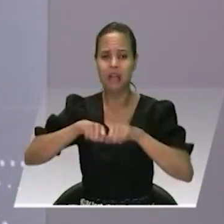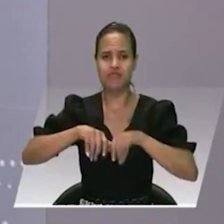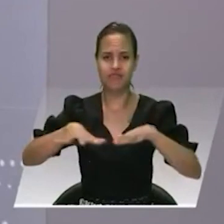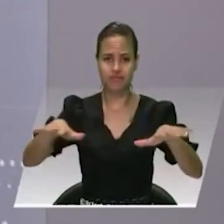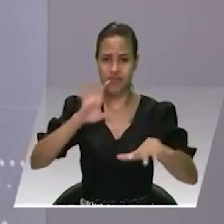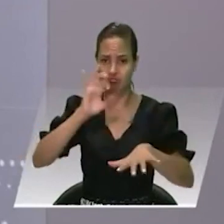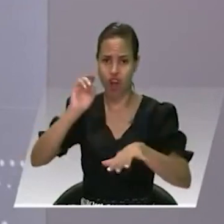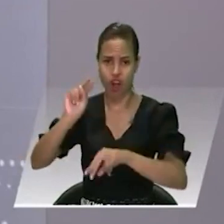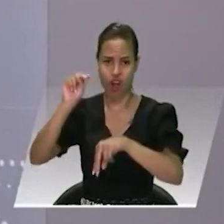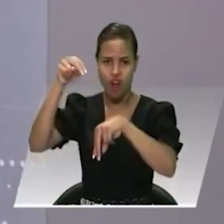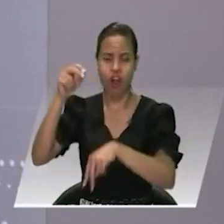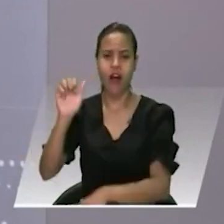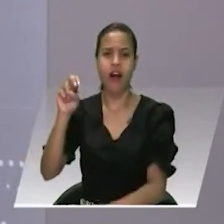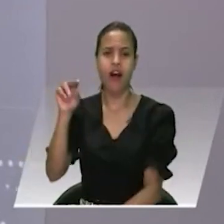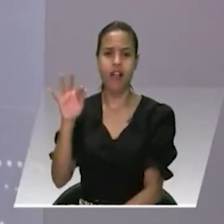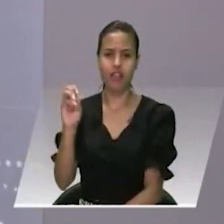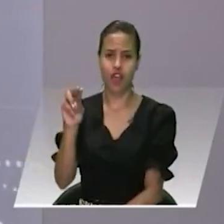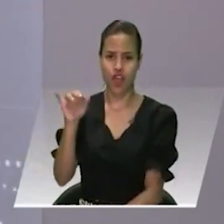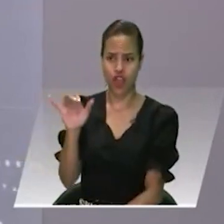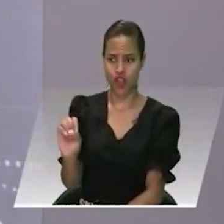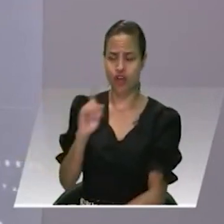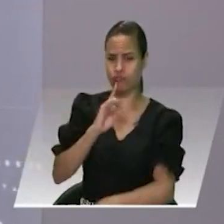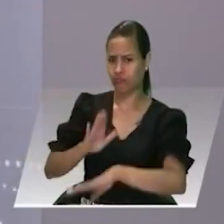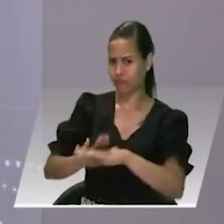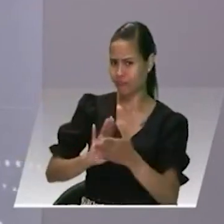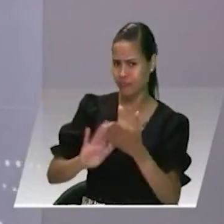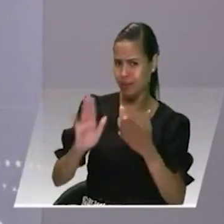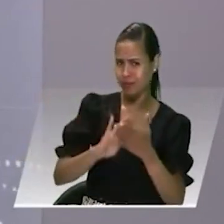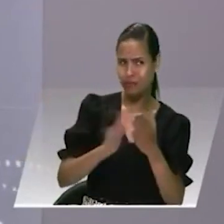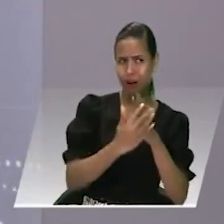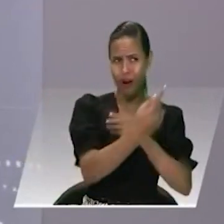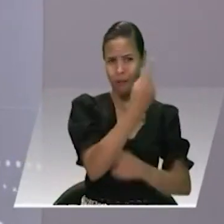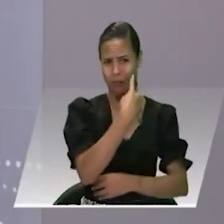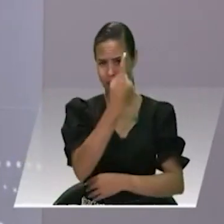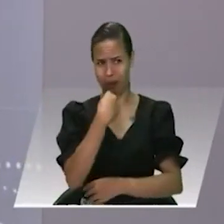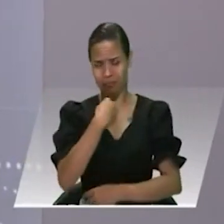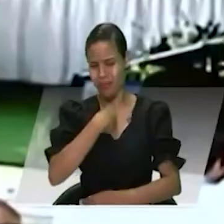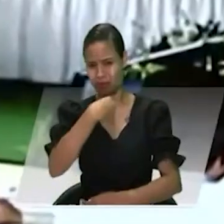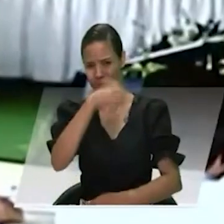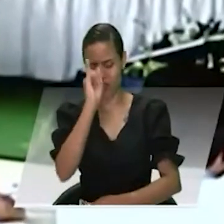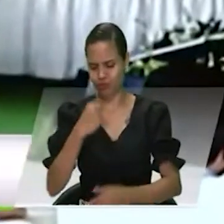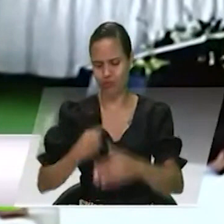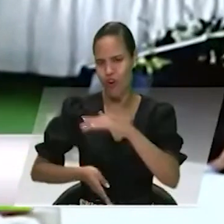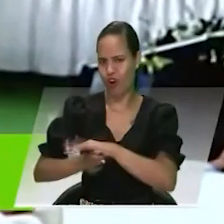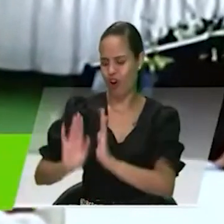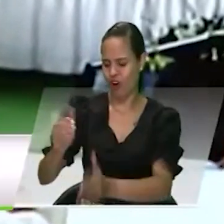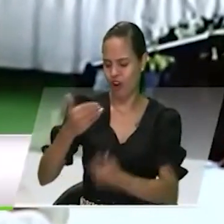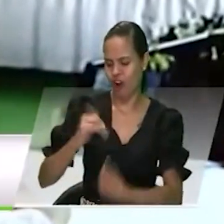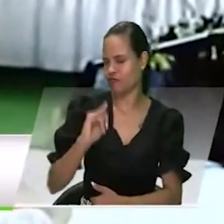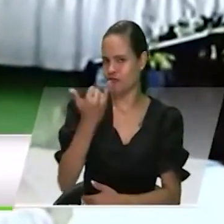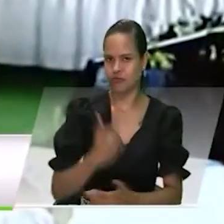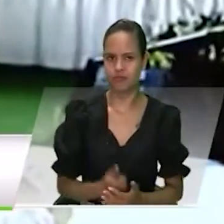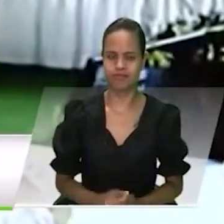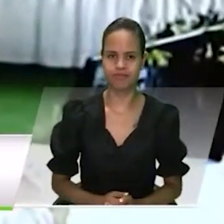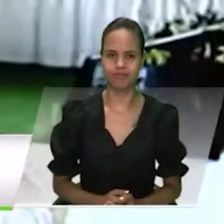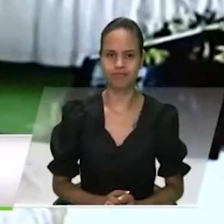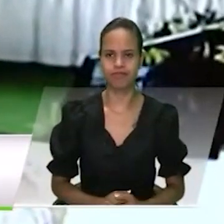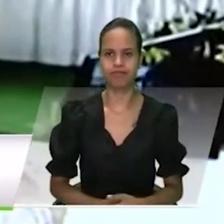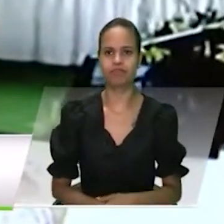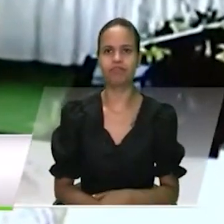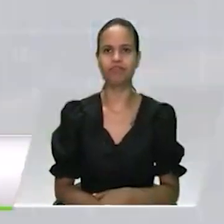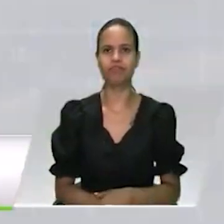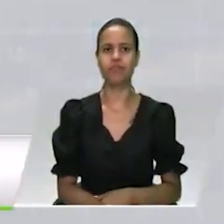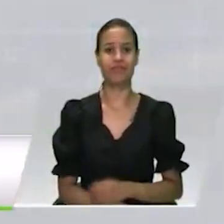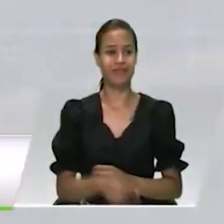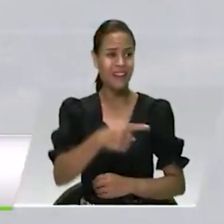de ese grupo guerrillero, dice que no se aceptarán imposiciones ni chantajes. Que no se hagan ilusiones,